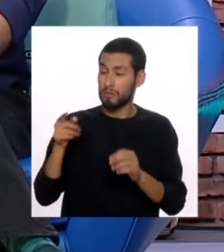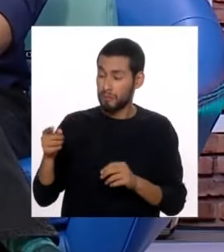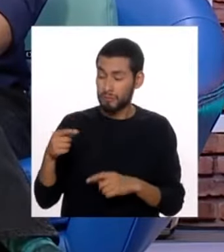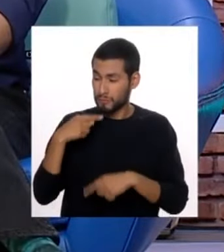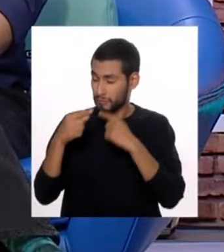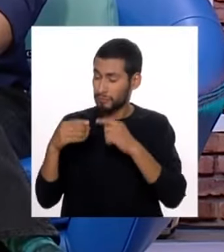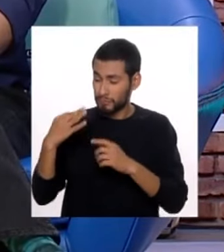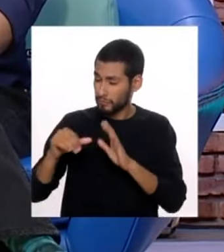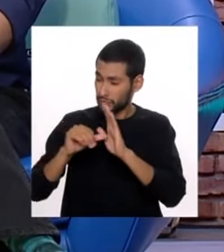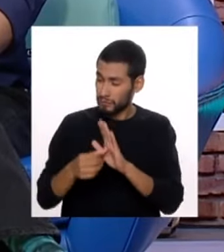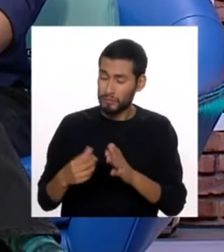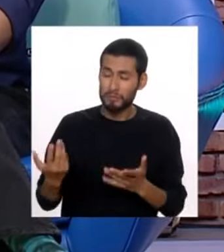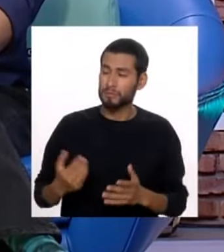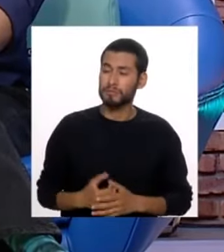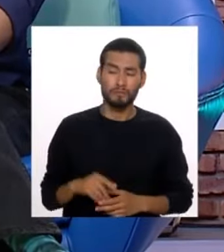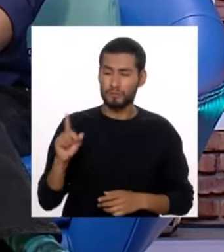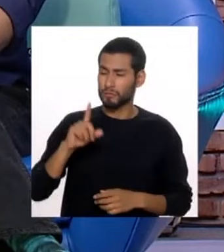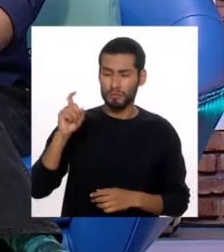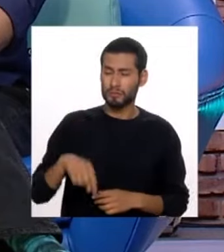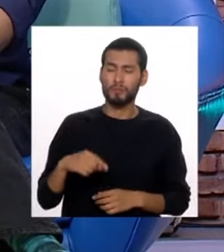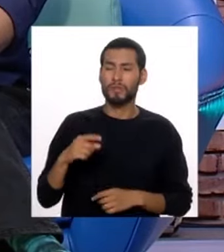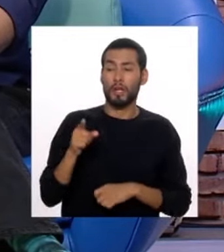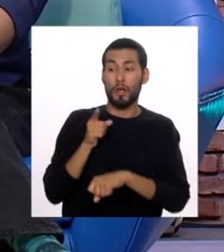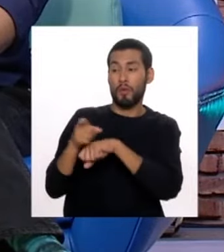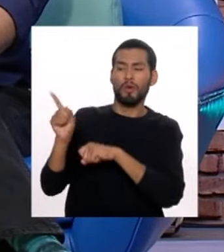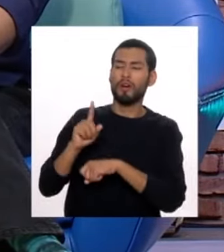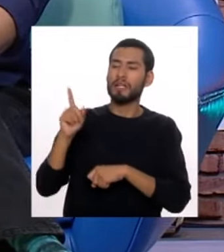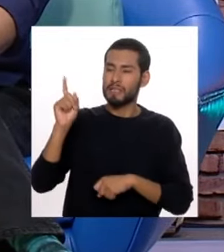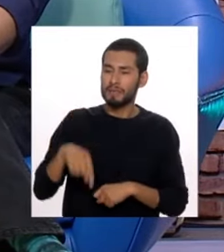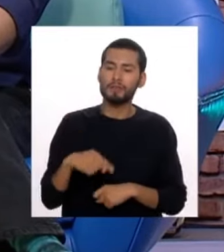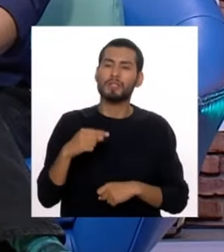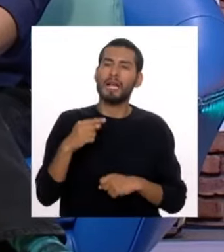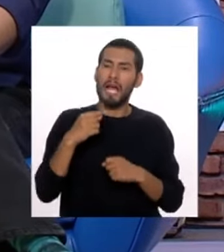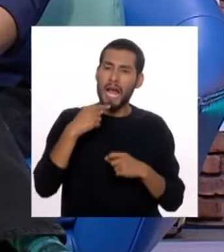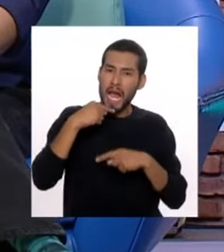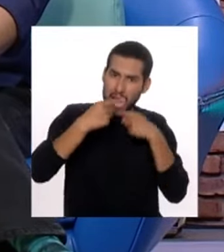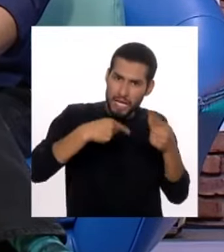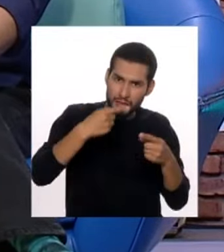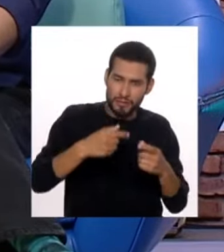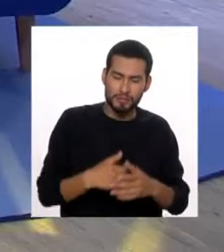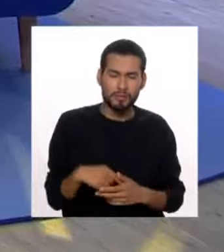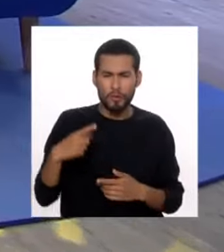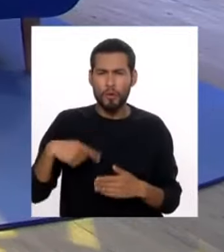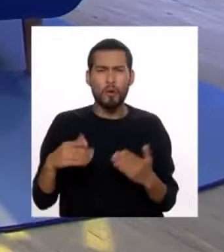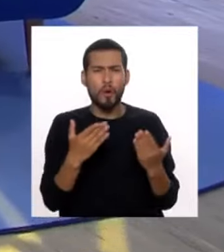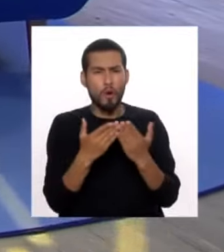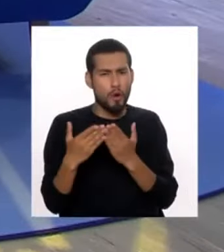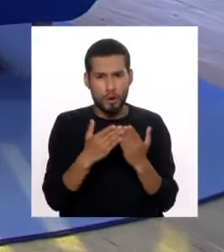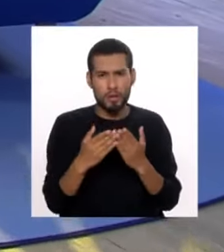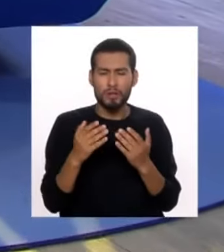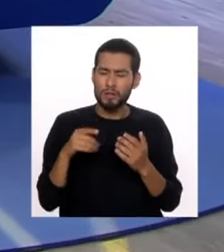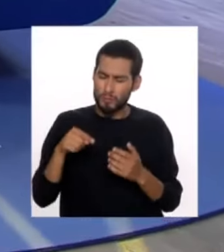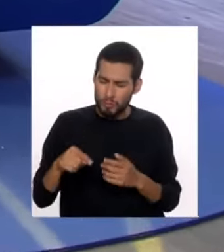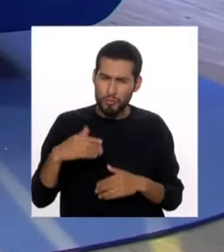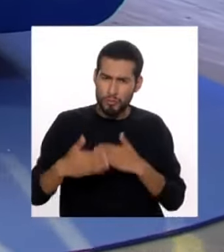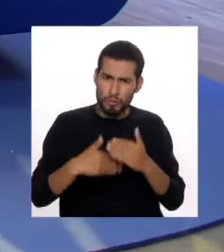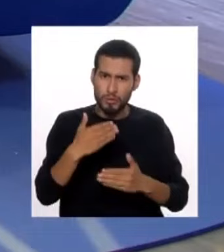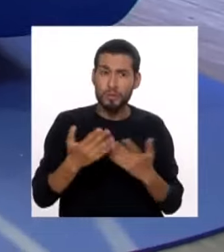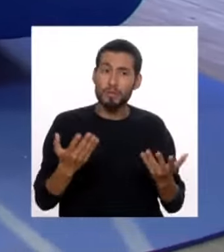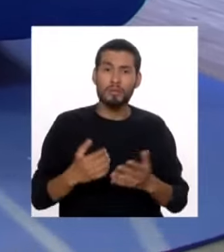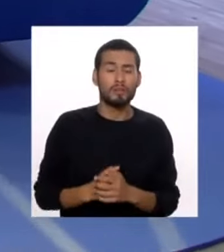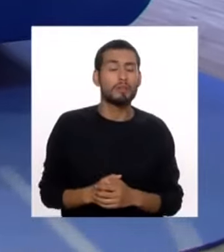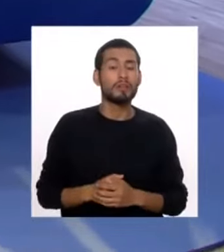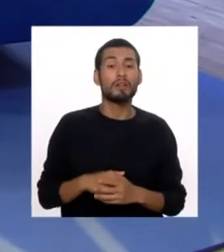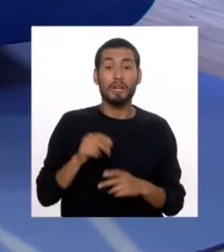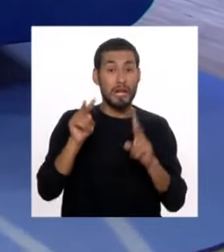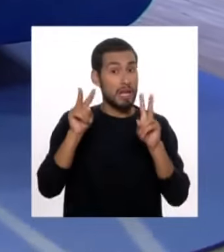siempre remarcan es que no debemos de denunciar, sino reportar. Porque estamos hablando de escolares que están en un proceso de formación y más bien